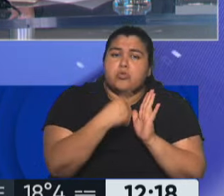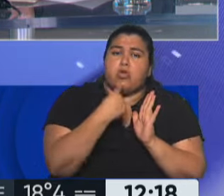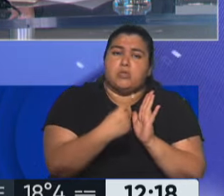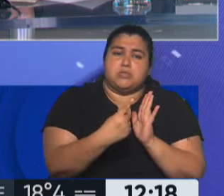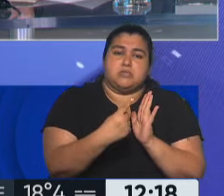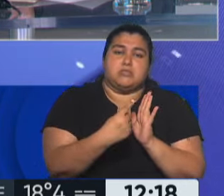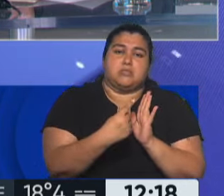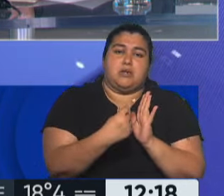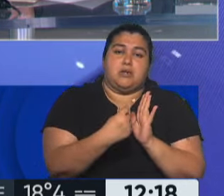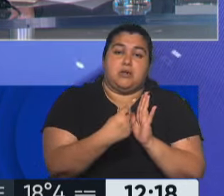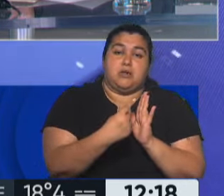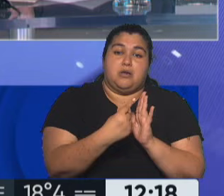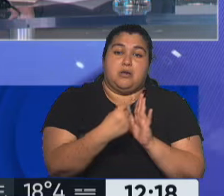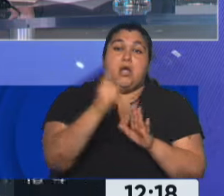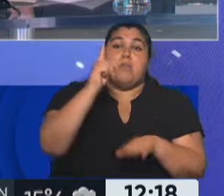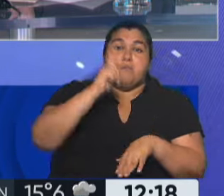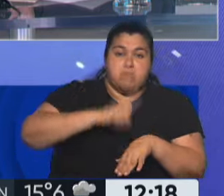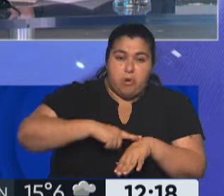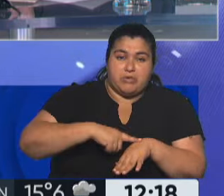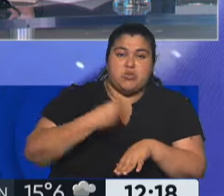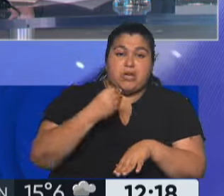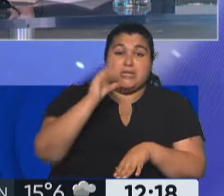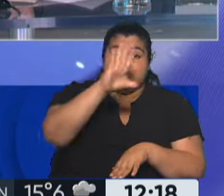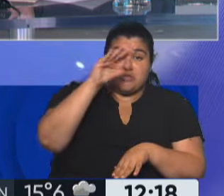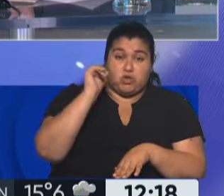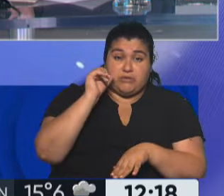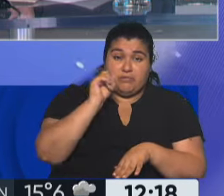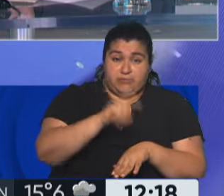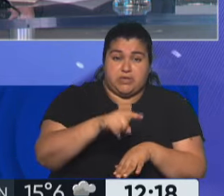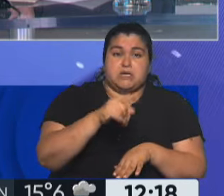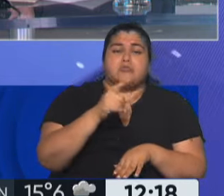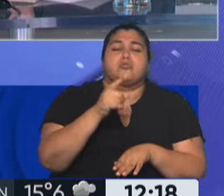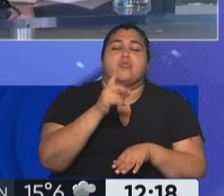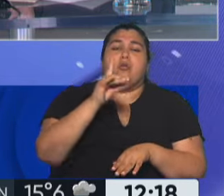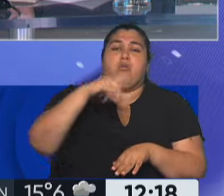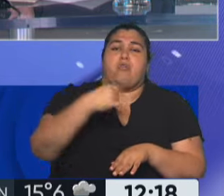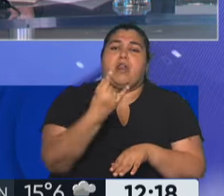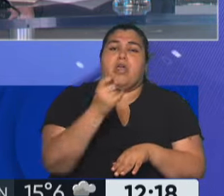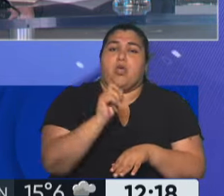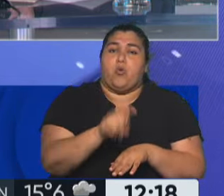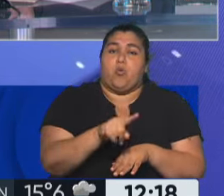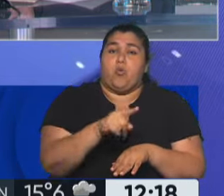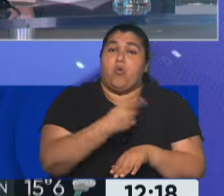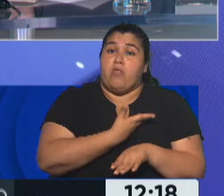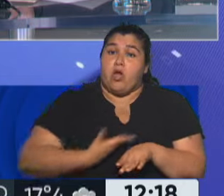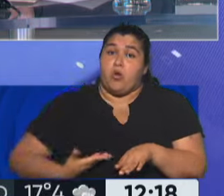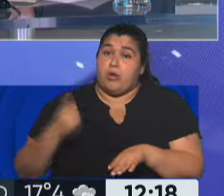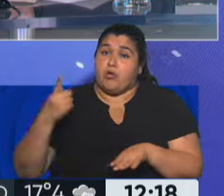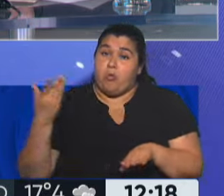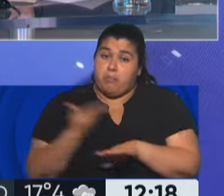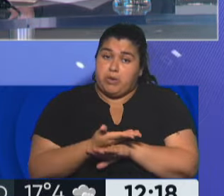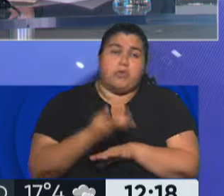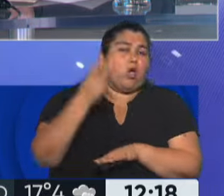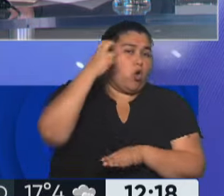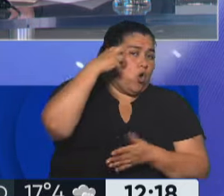a partir de la notificación del Congreso de un decreto de necesidad y urgencia por parte del Ejecutivo, el Congreso